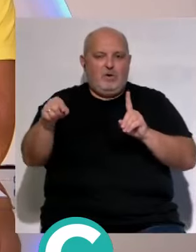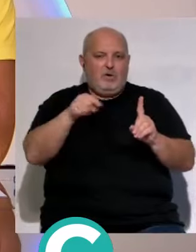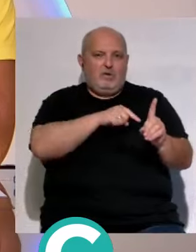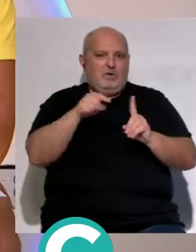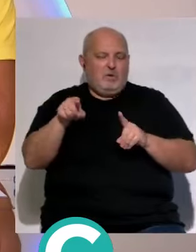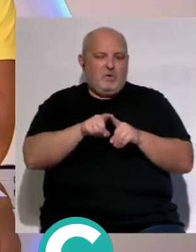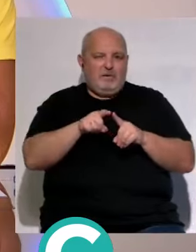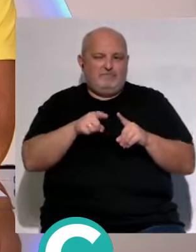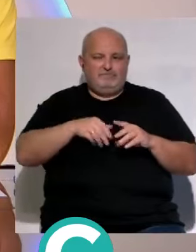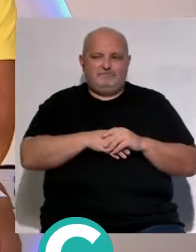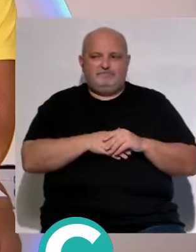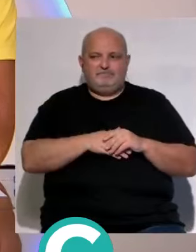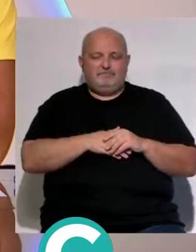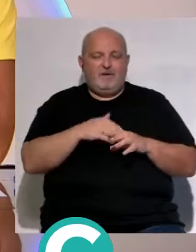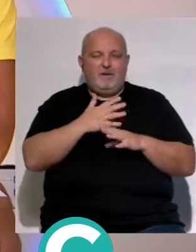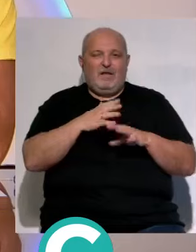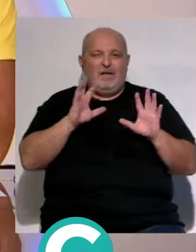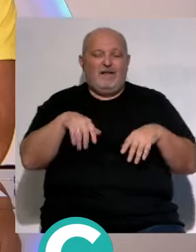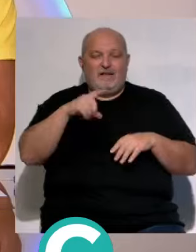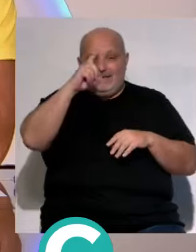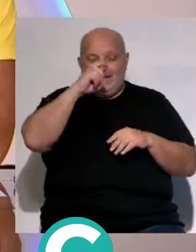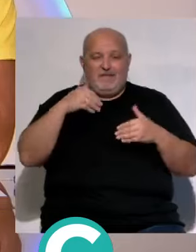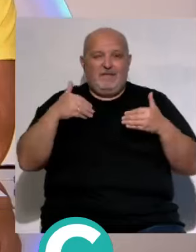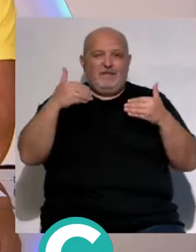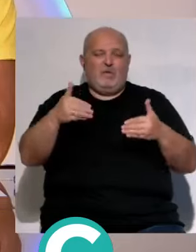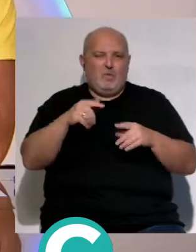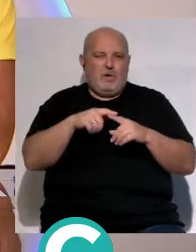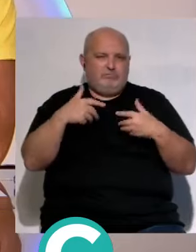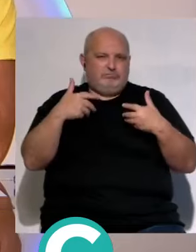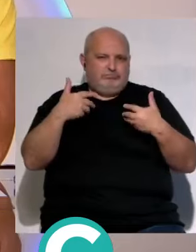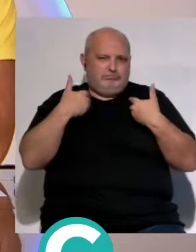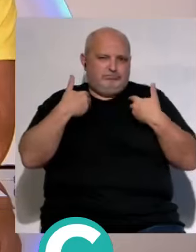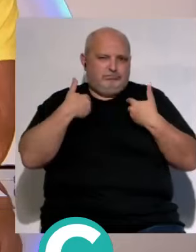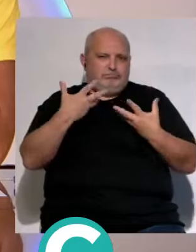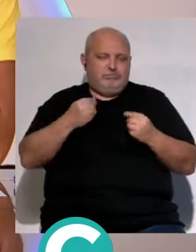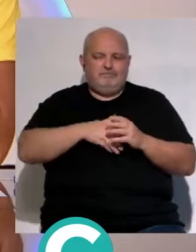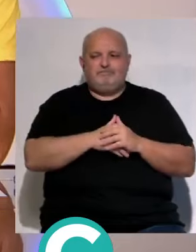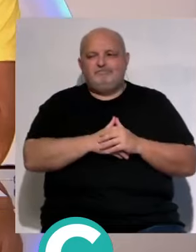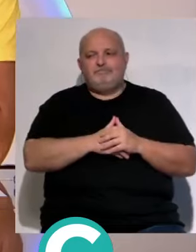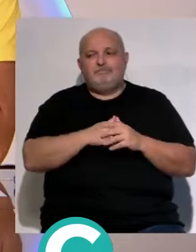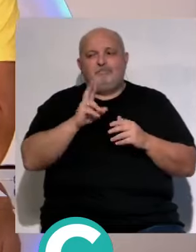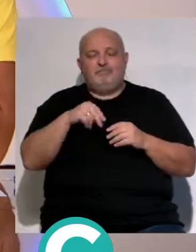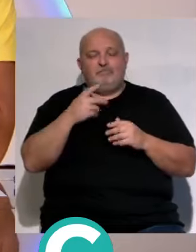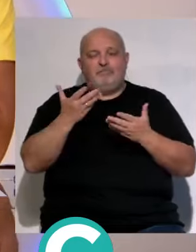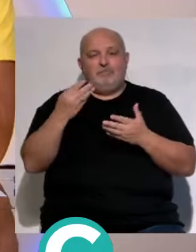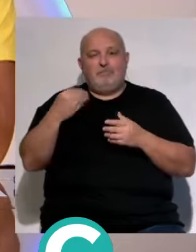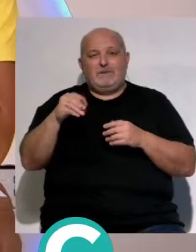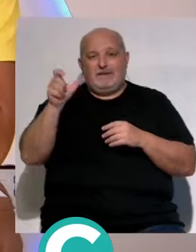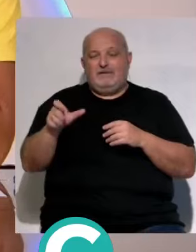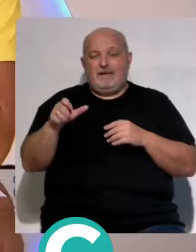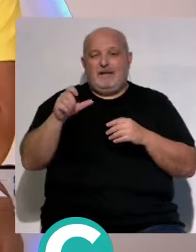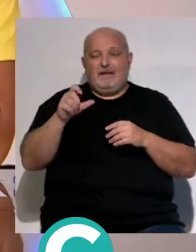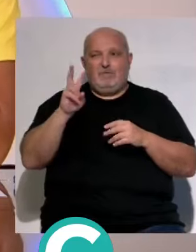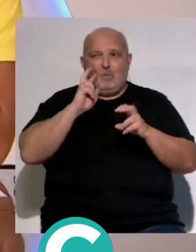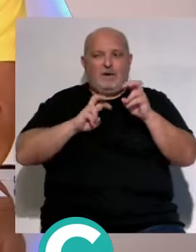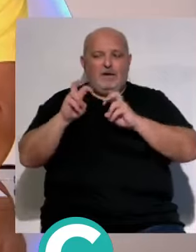Cris lo mismo jugar en el Cádiz este año de delantero ha sido un suplicio pero mira y queriendo ayudar un poquito a Vizcaíno que no encontraba qué